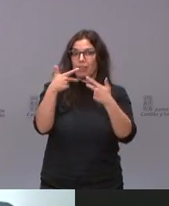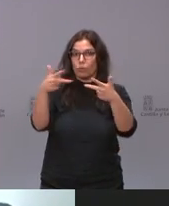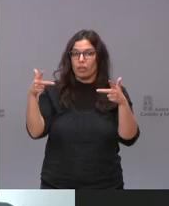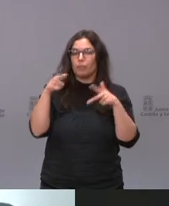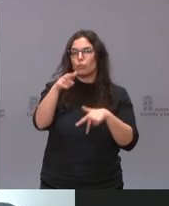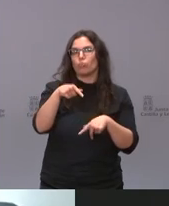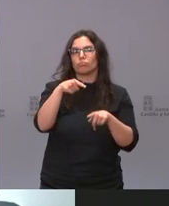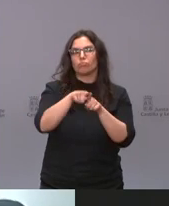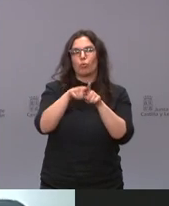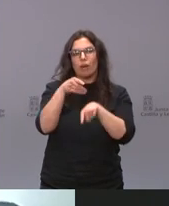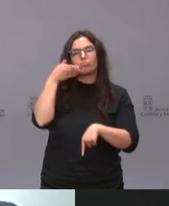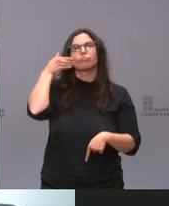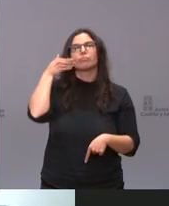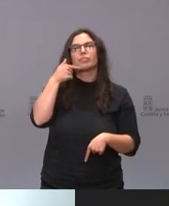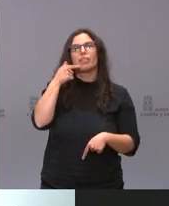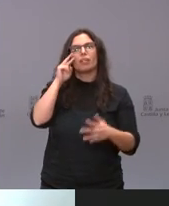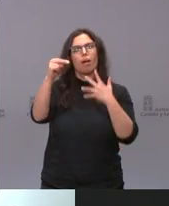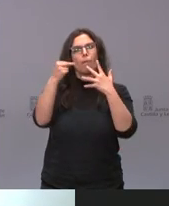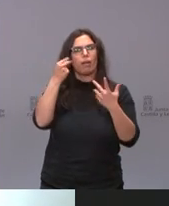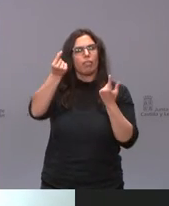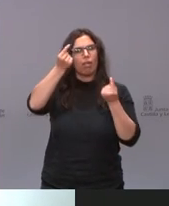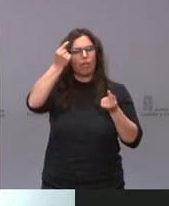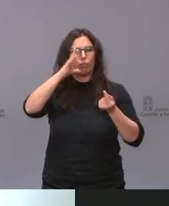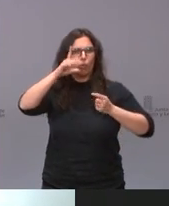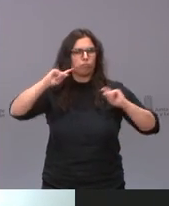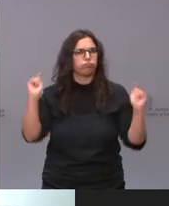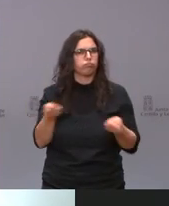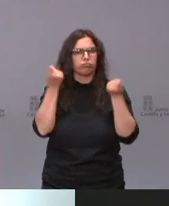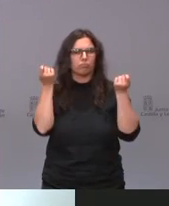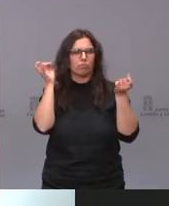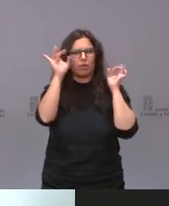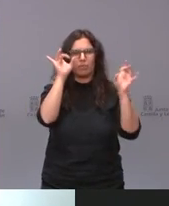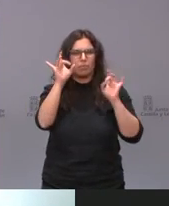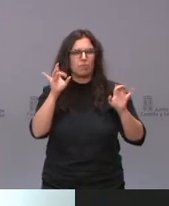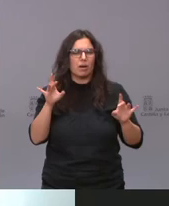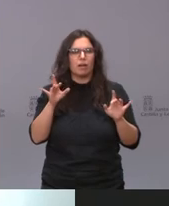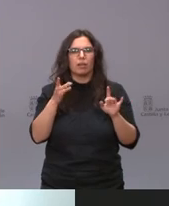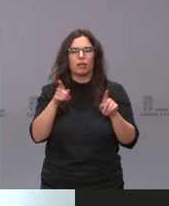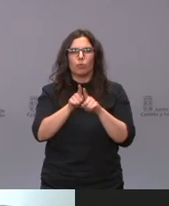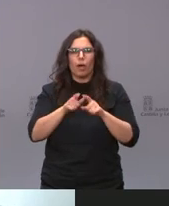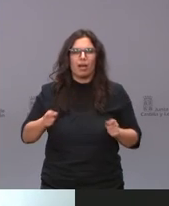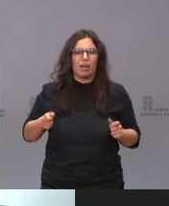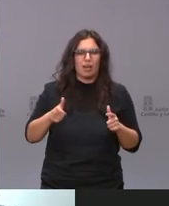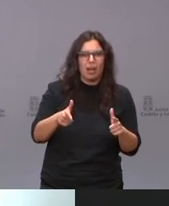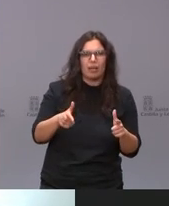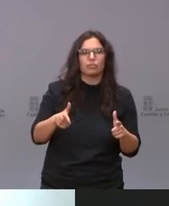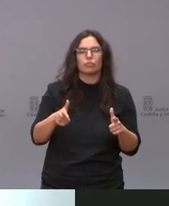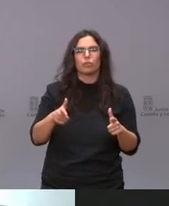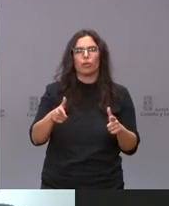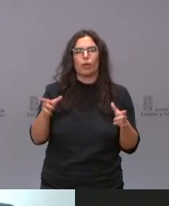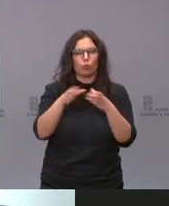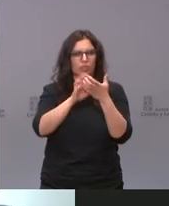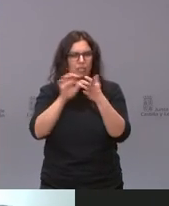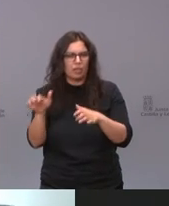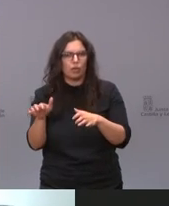presumía de transparencia de datos por publicar los costes o los gastos de publicidad institucional de la Junta de Castilla y León